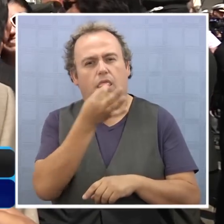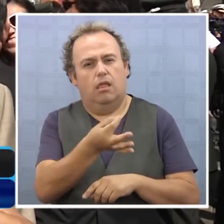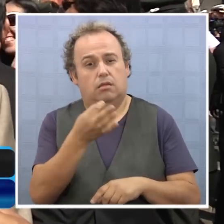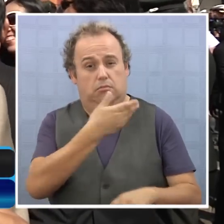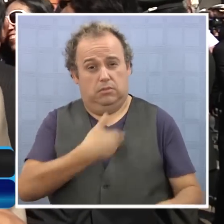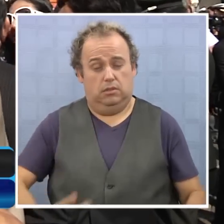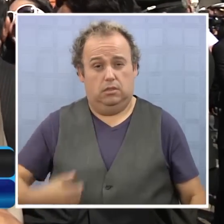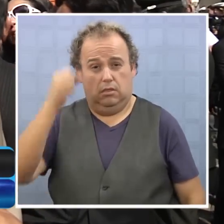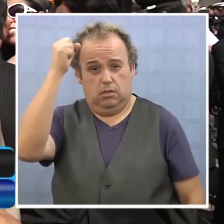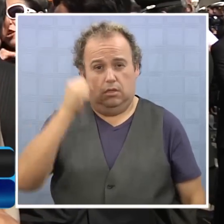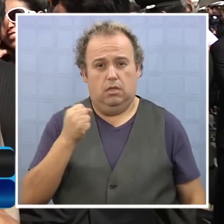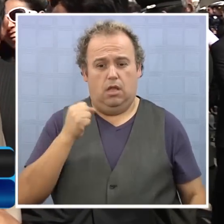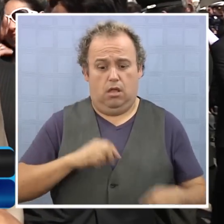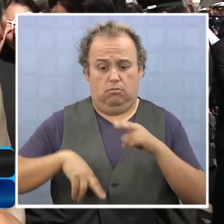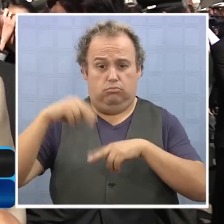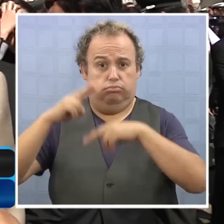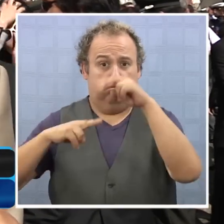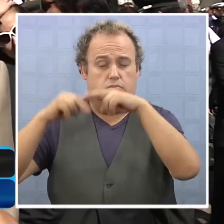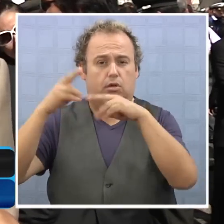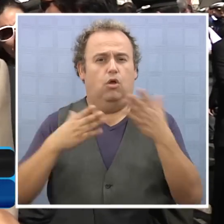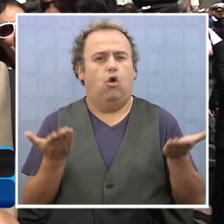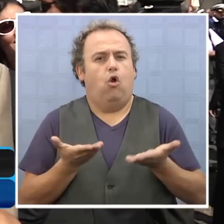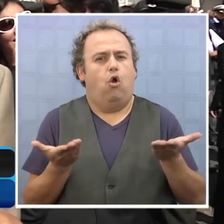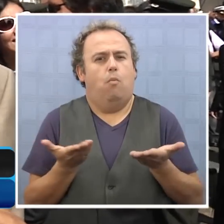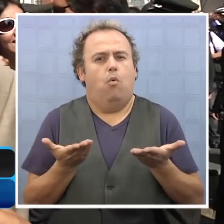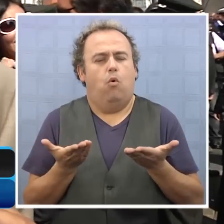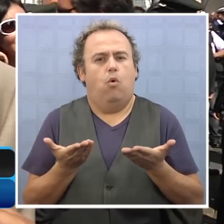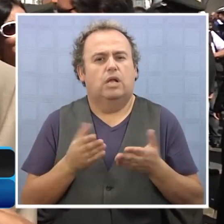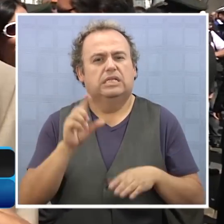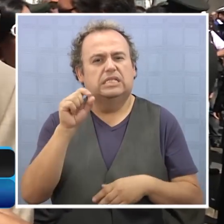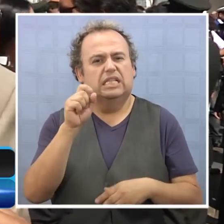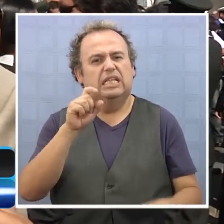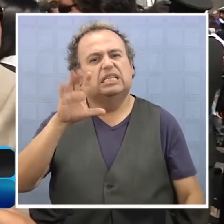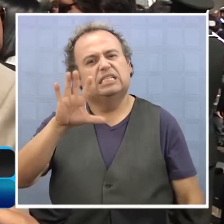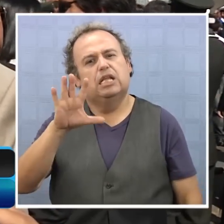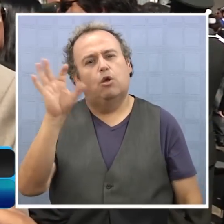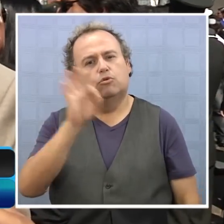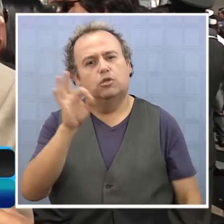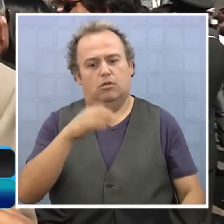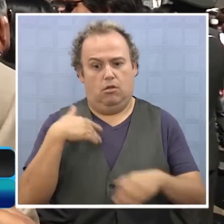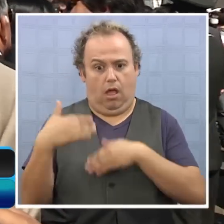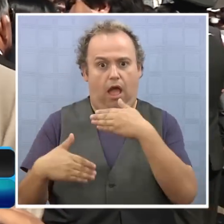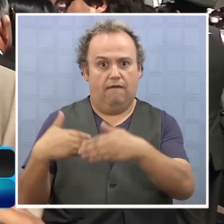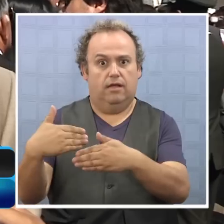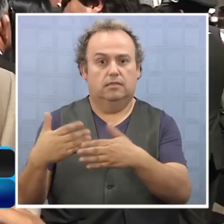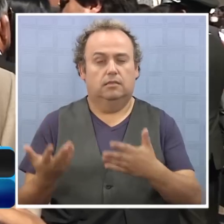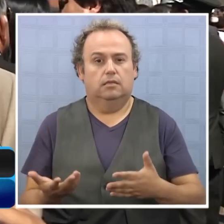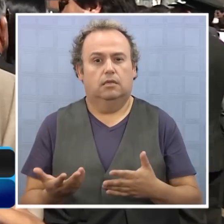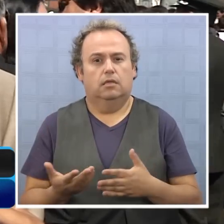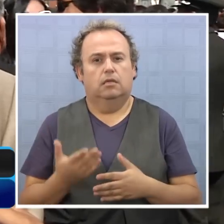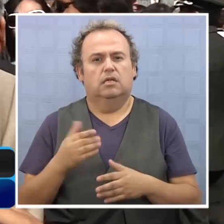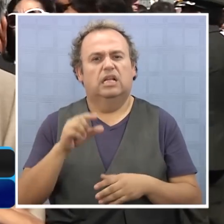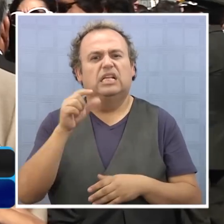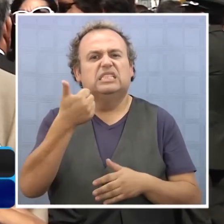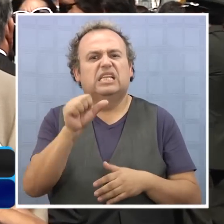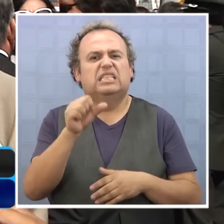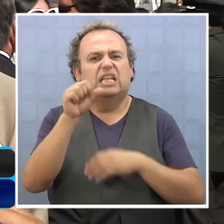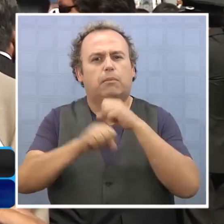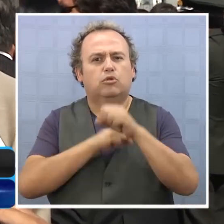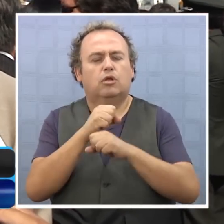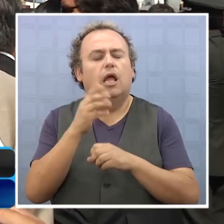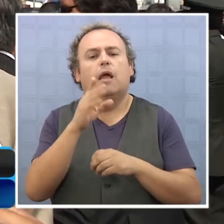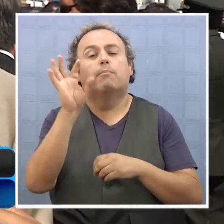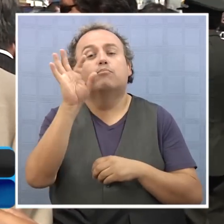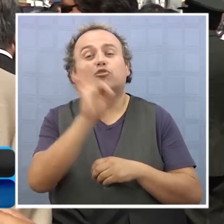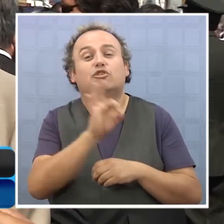exige el presidente respecto a la reconstrucción, porque cómo se puede hablar de un 75% de avance si tenemos que el 60% o más